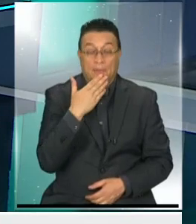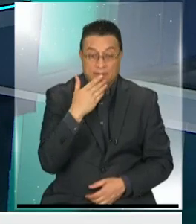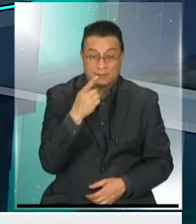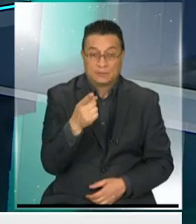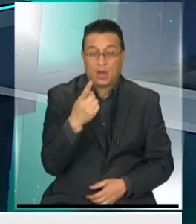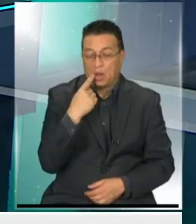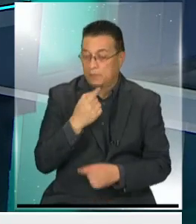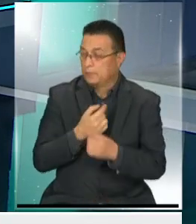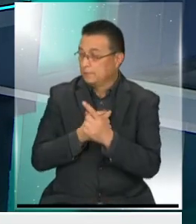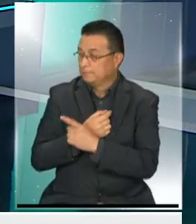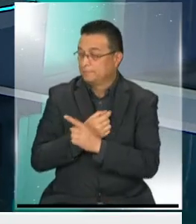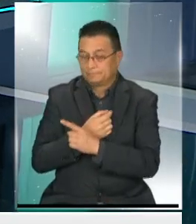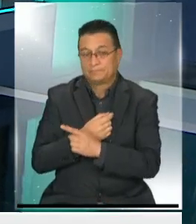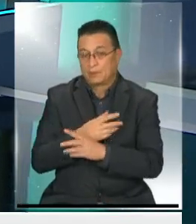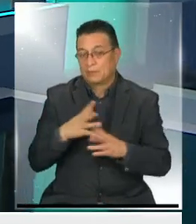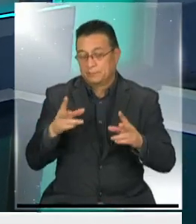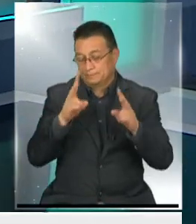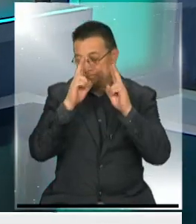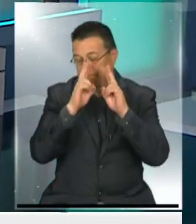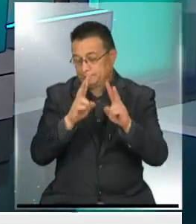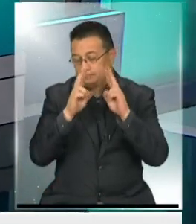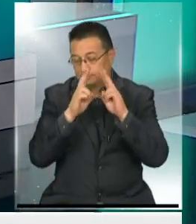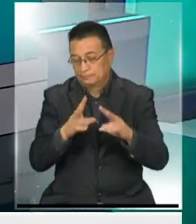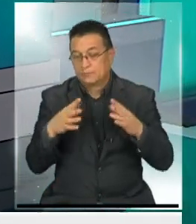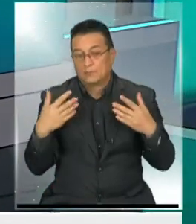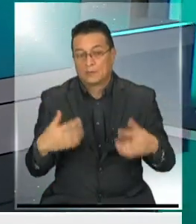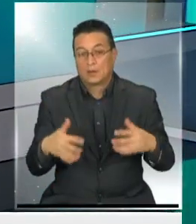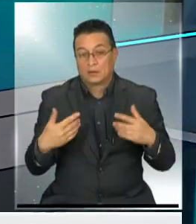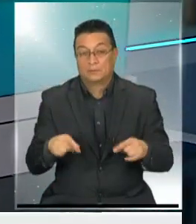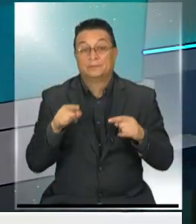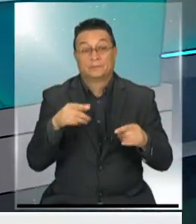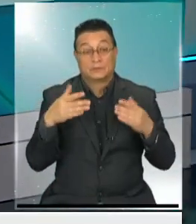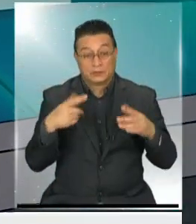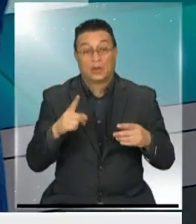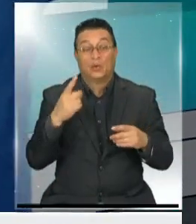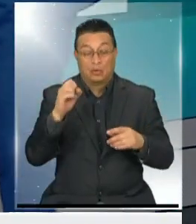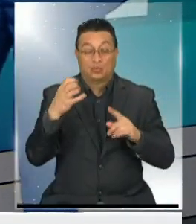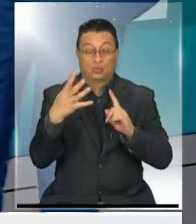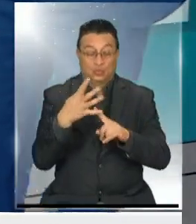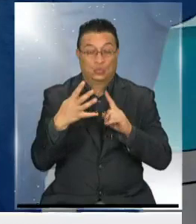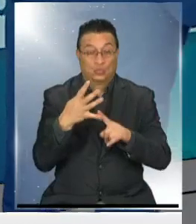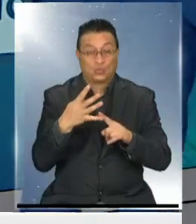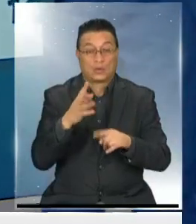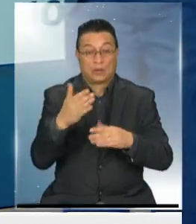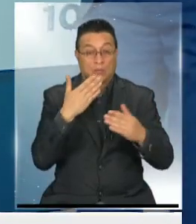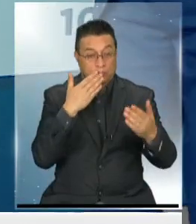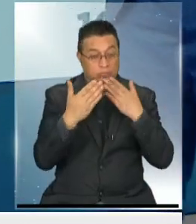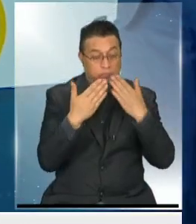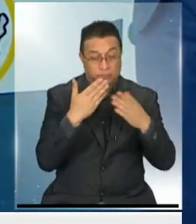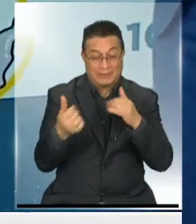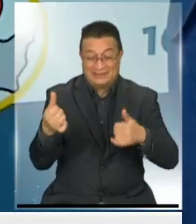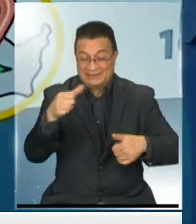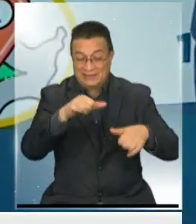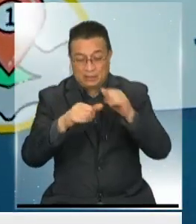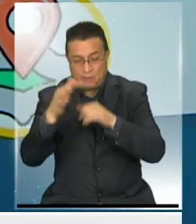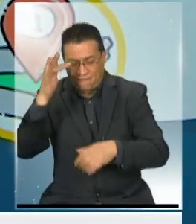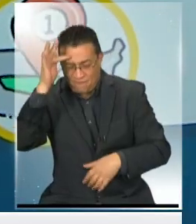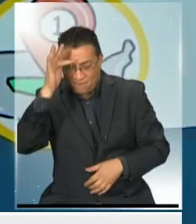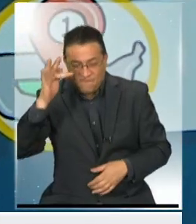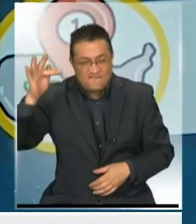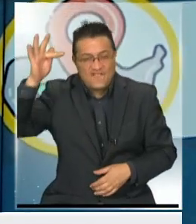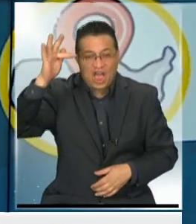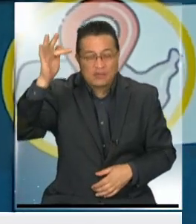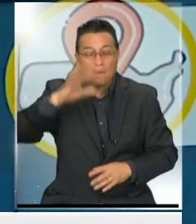que está acá, insisto, muy destacado en un evento que ya es considerado como el cuarto evento de discusión científica y filosófica más